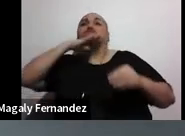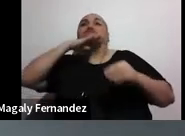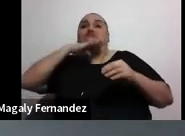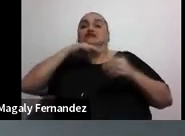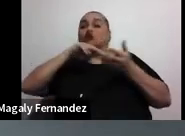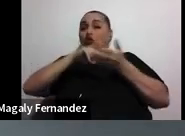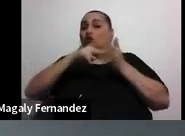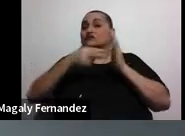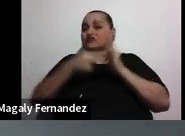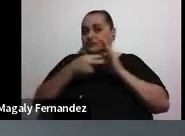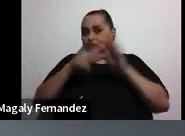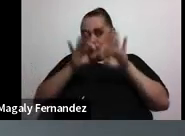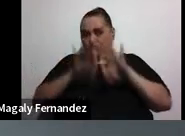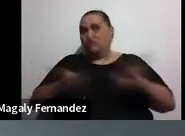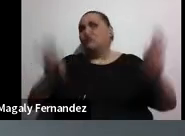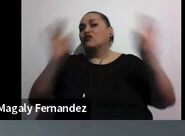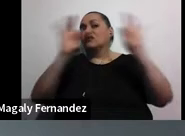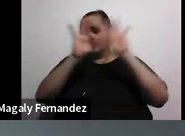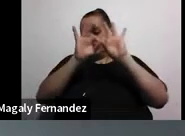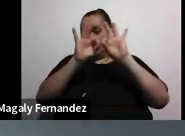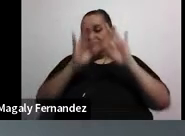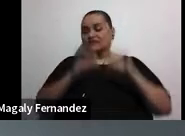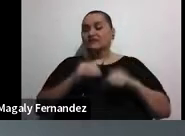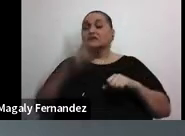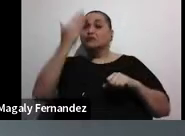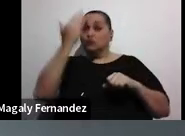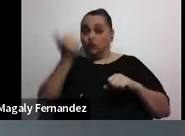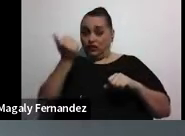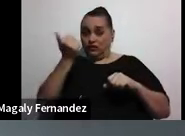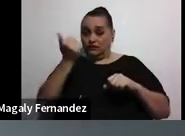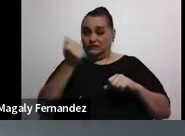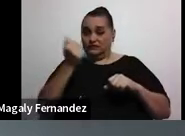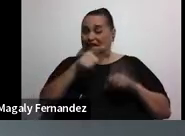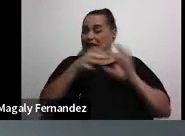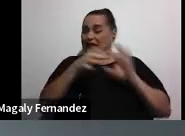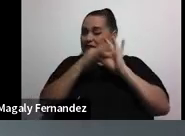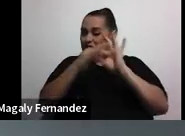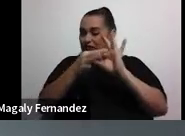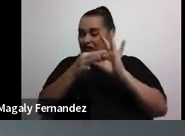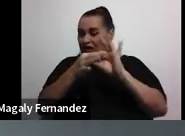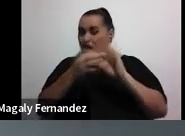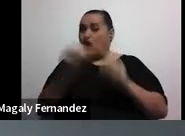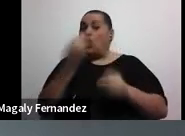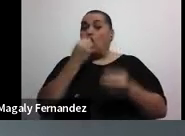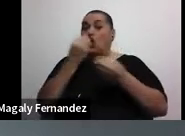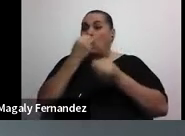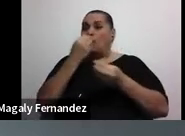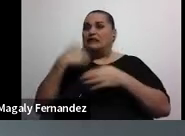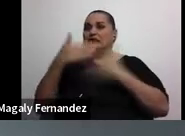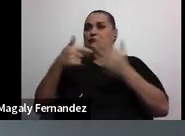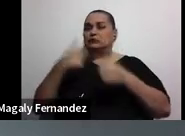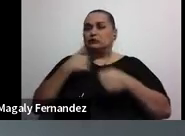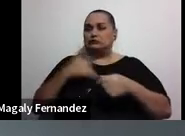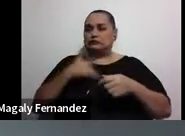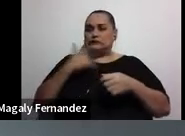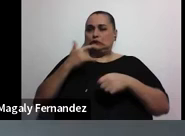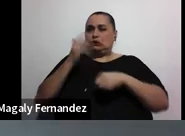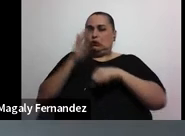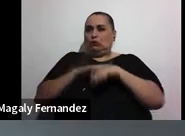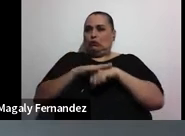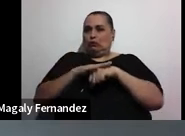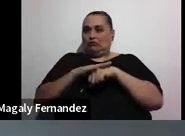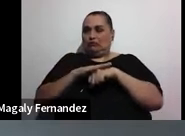importantísimo porque hace referencia a comer con culpa. Hay personas que llegan y